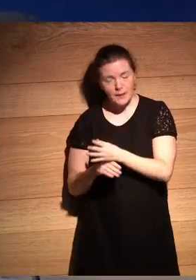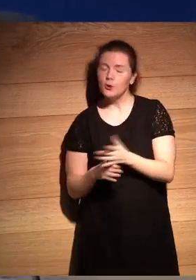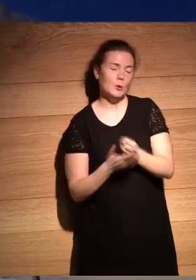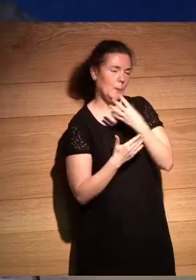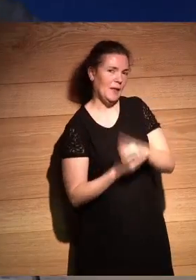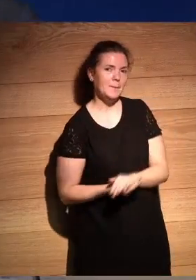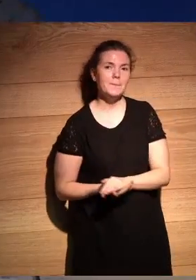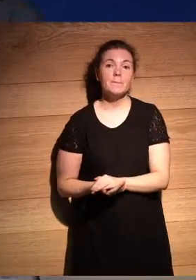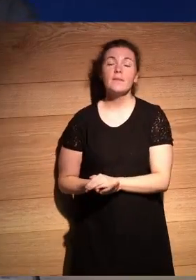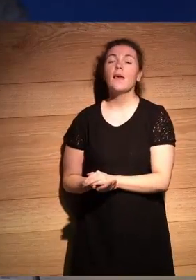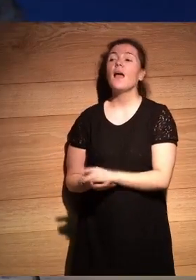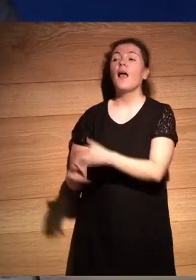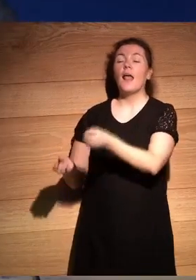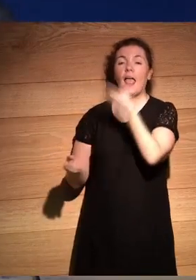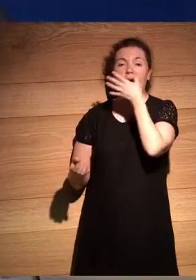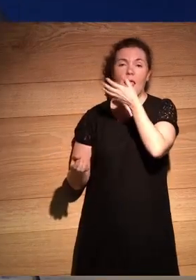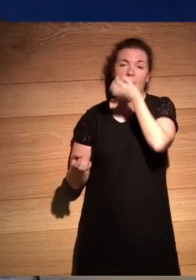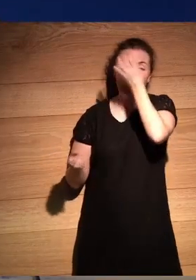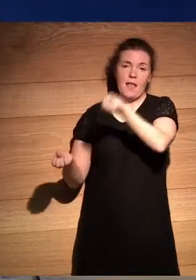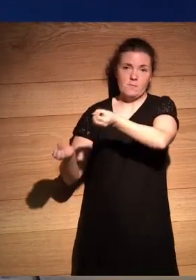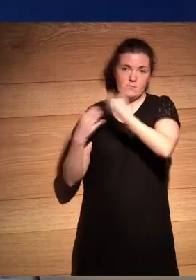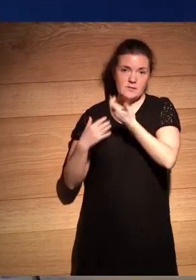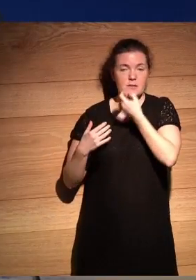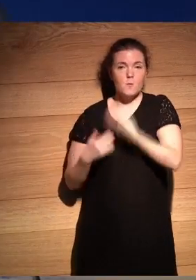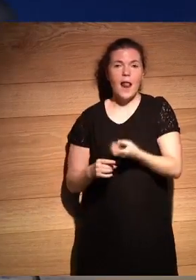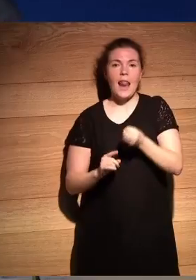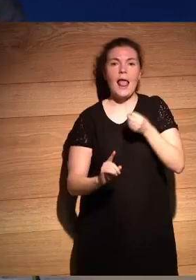nos lanzó la idea del desierto como esperanto literario